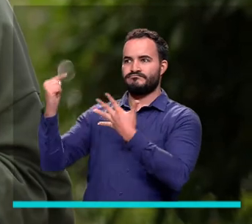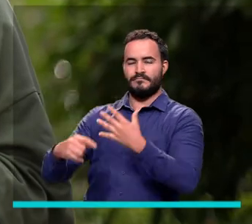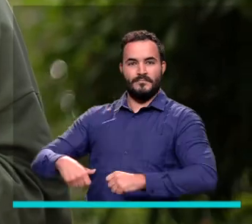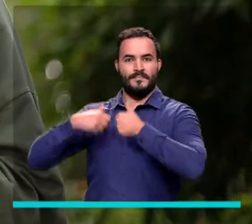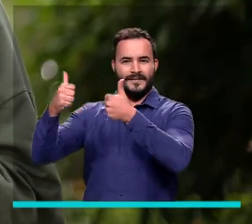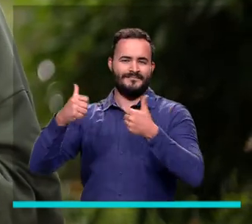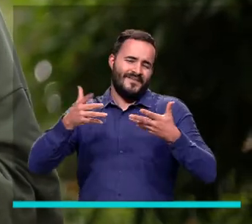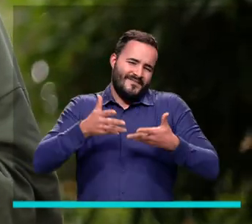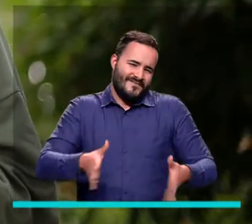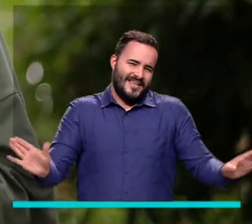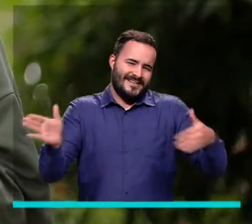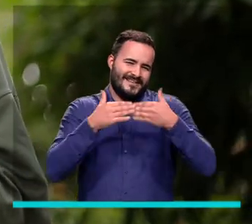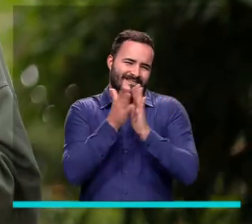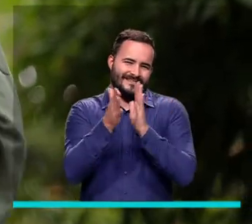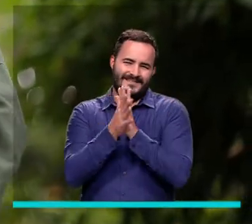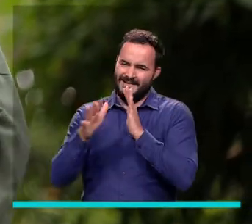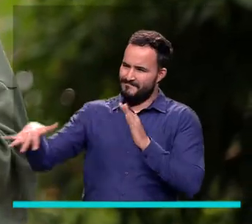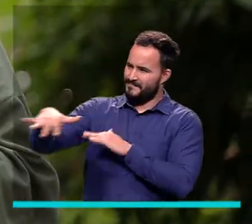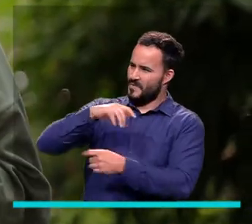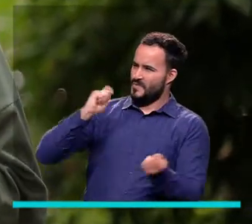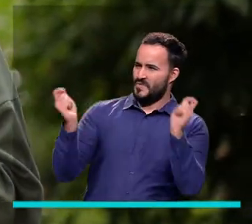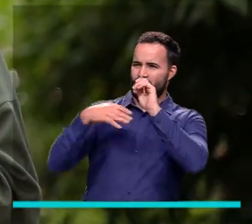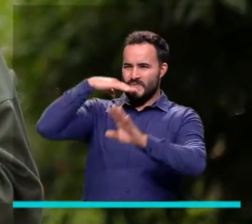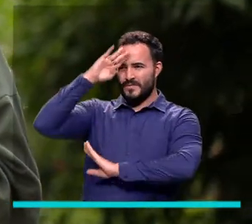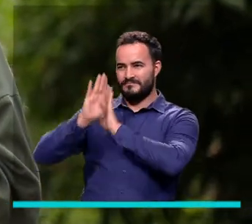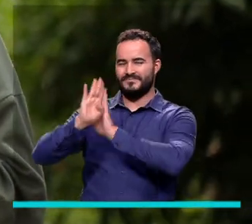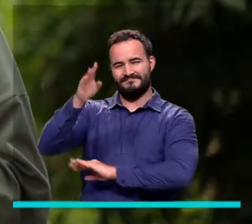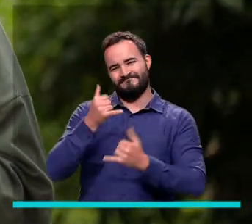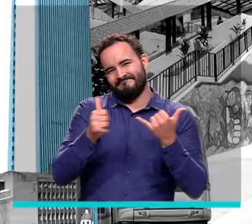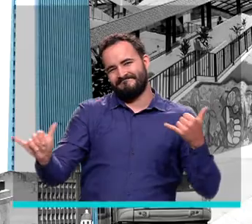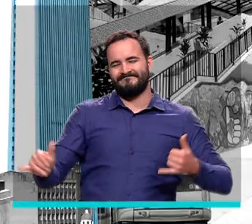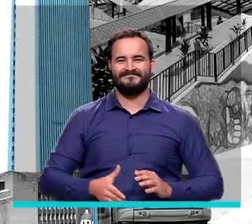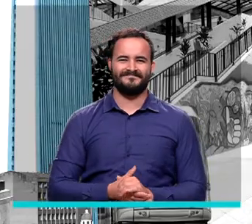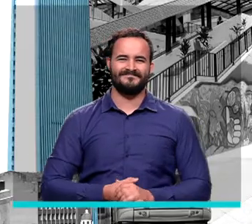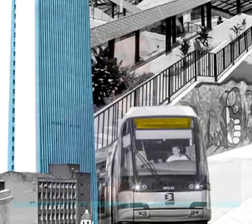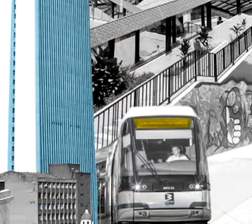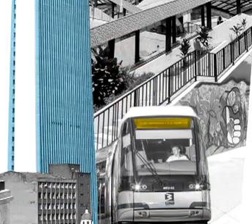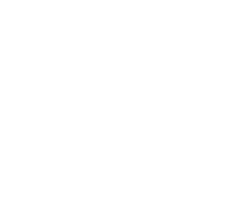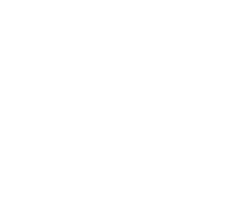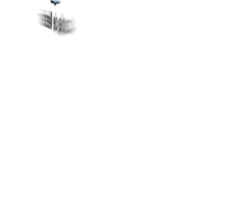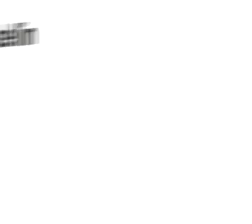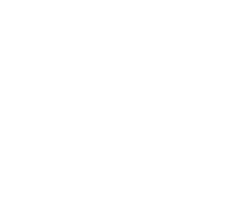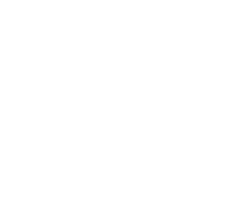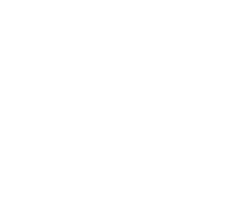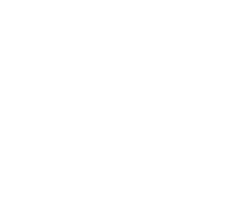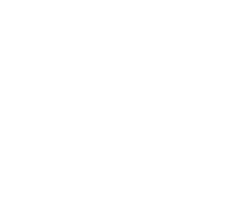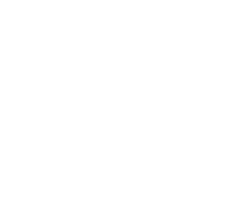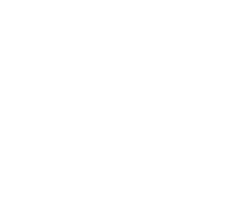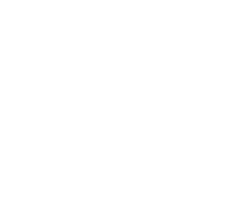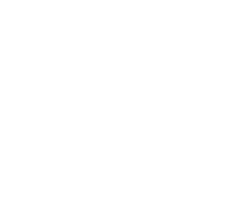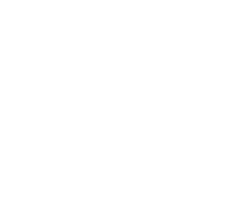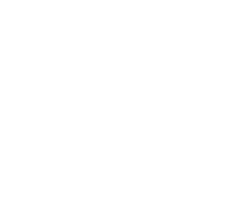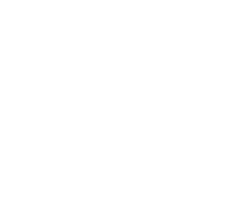esta manera termina esta emisión en la que les contamos cómo avanza nuestra Medellín. Medellín Conecta